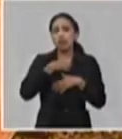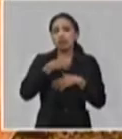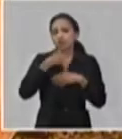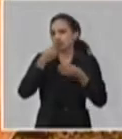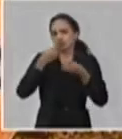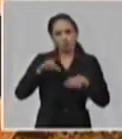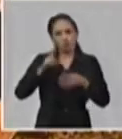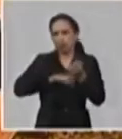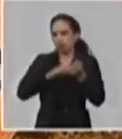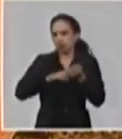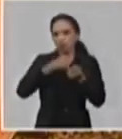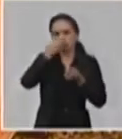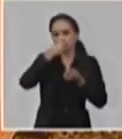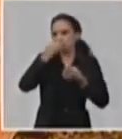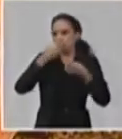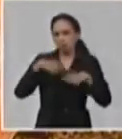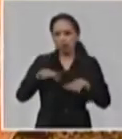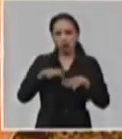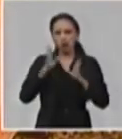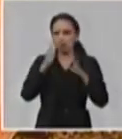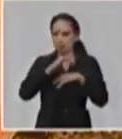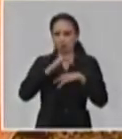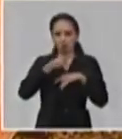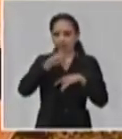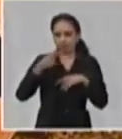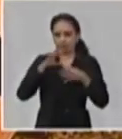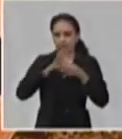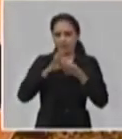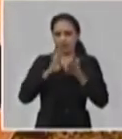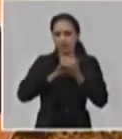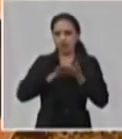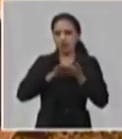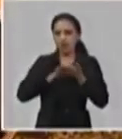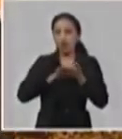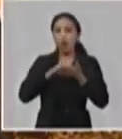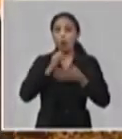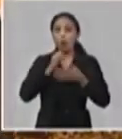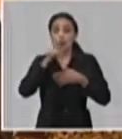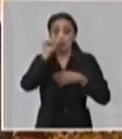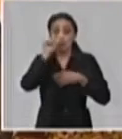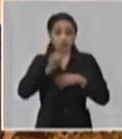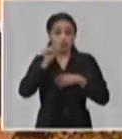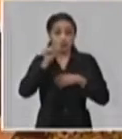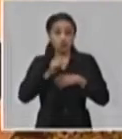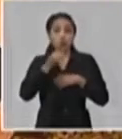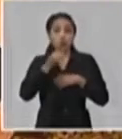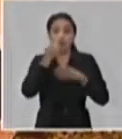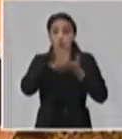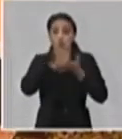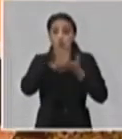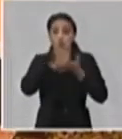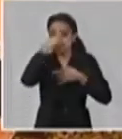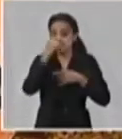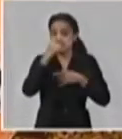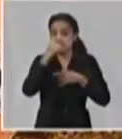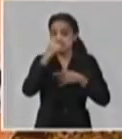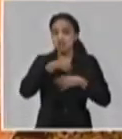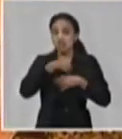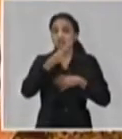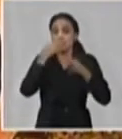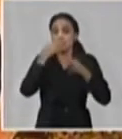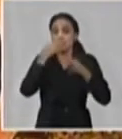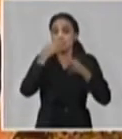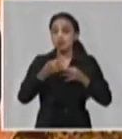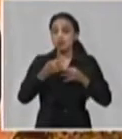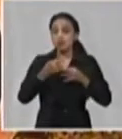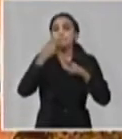común, de alguno de los virus que normalmente están circulando. Si es un contacto de una persona que está confirmado, si puede ser sospechoso o no de la enfermedad, y